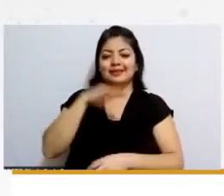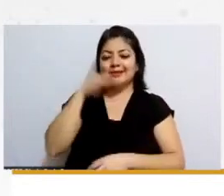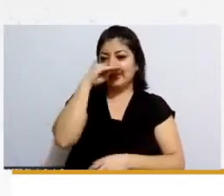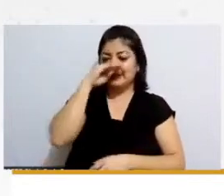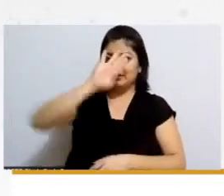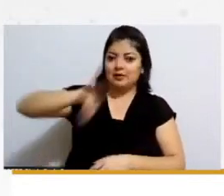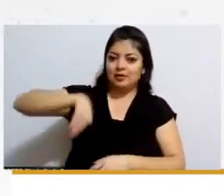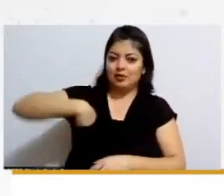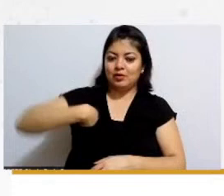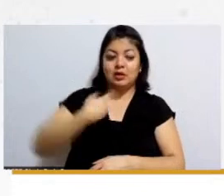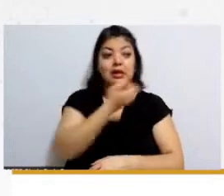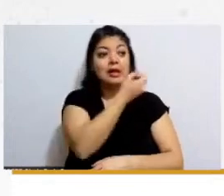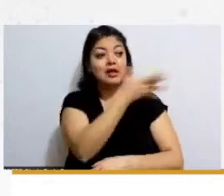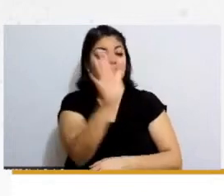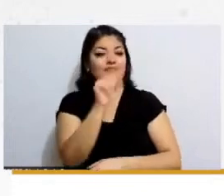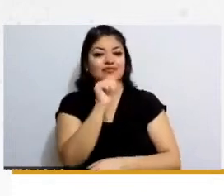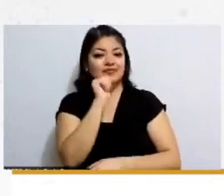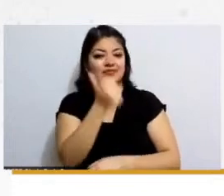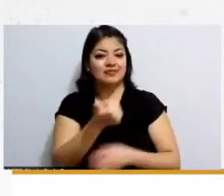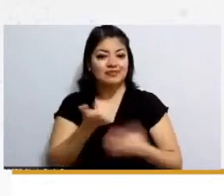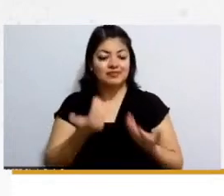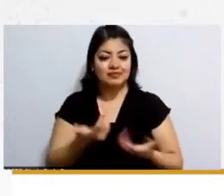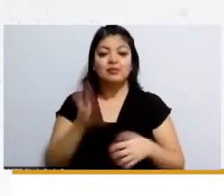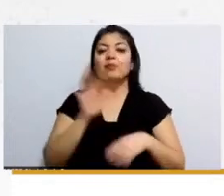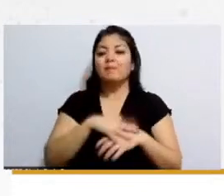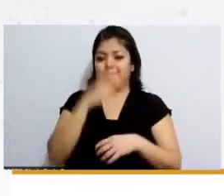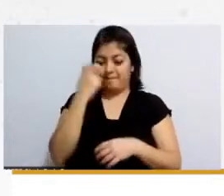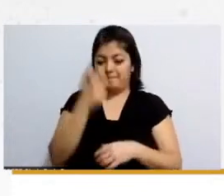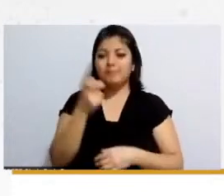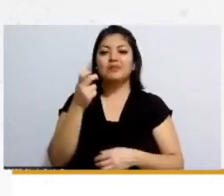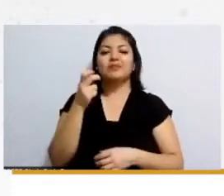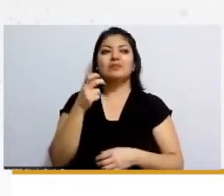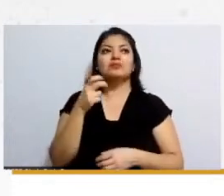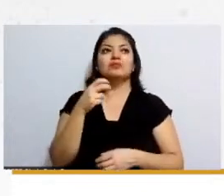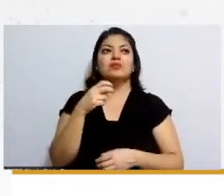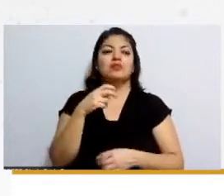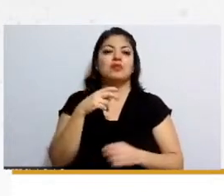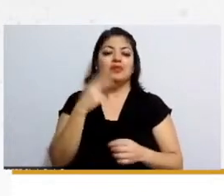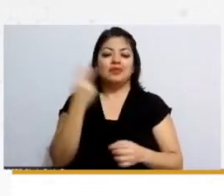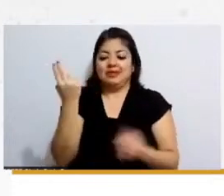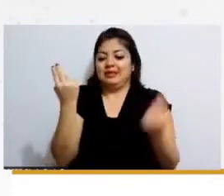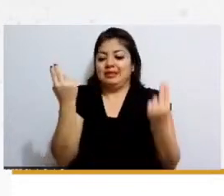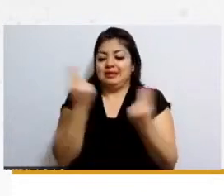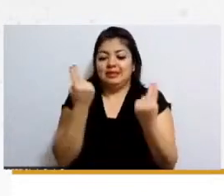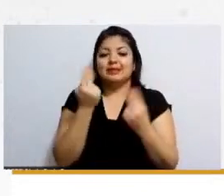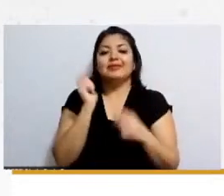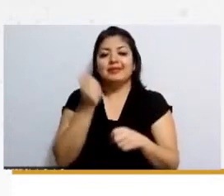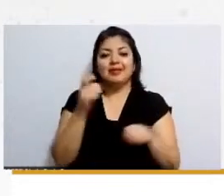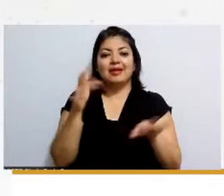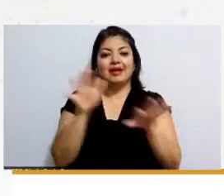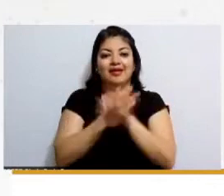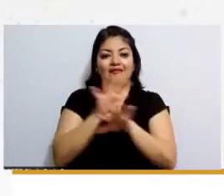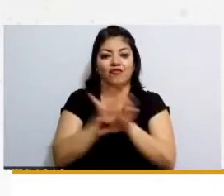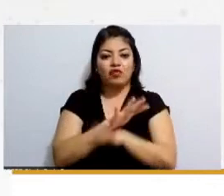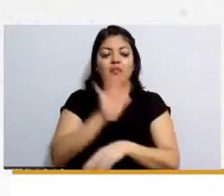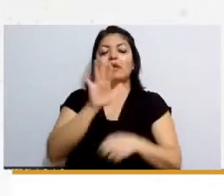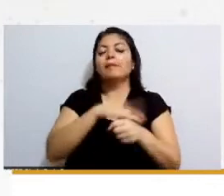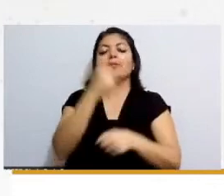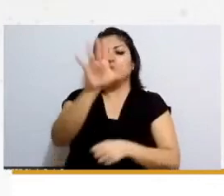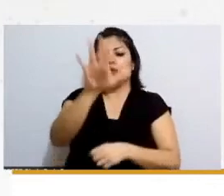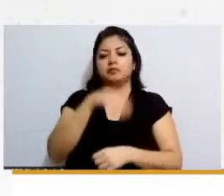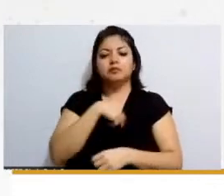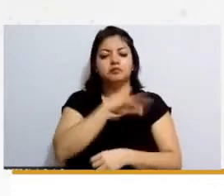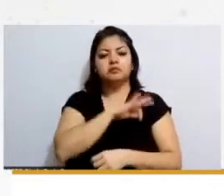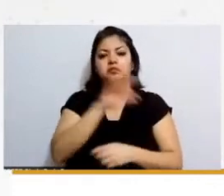en atención a eso era necesario que se hiciera esta esta reforma porque les puedo poner un ejemplo